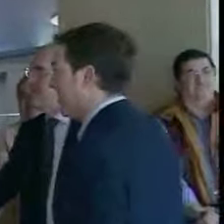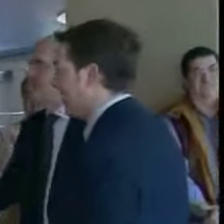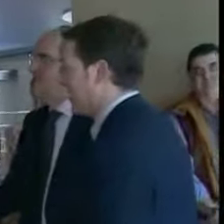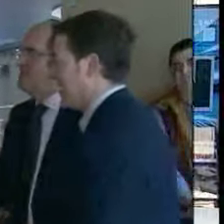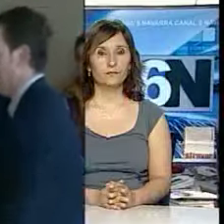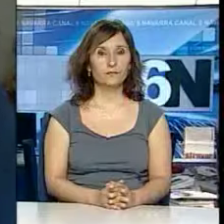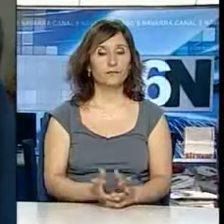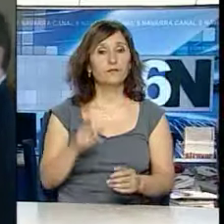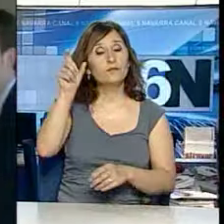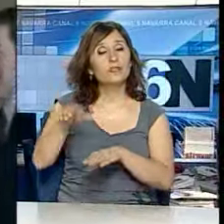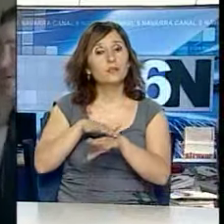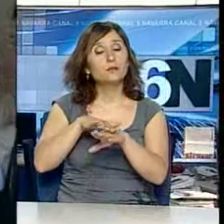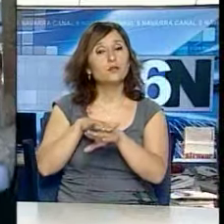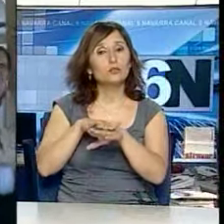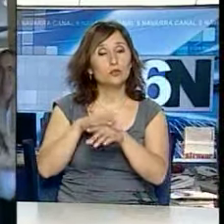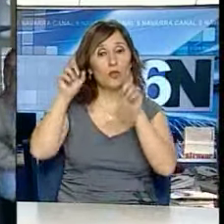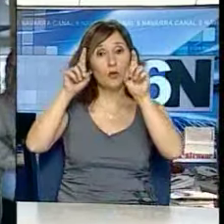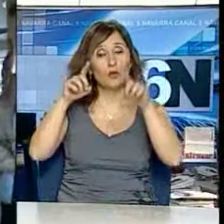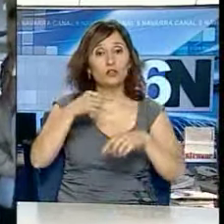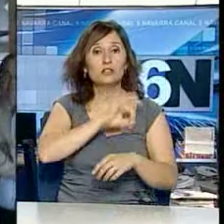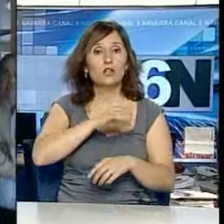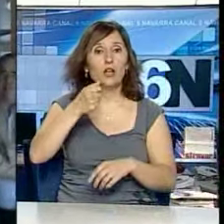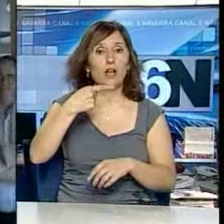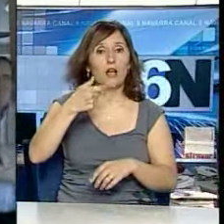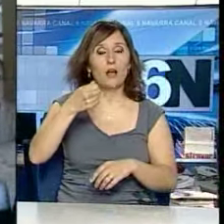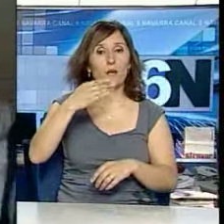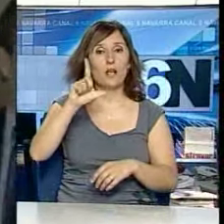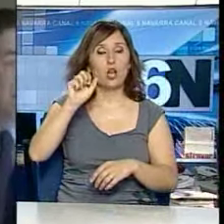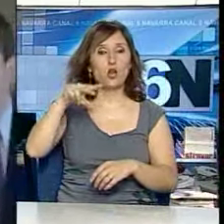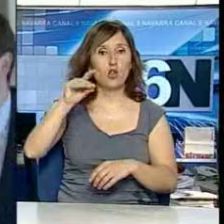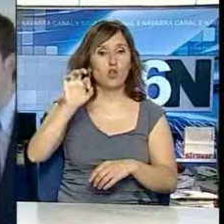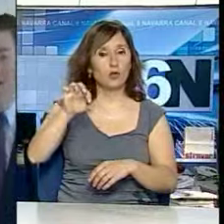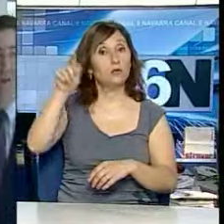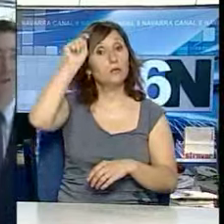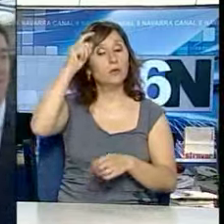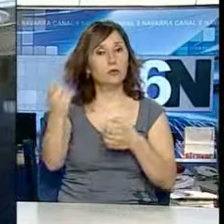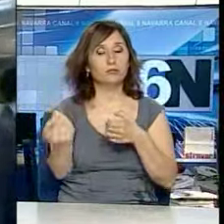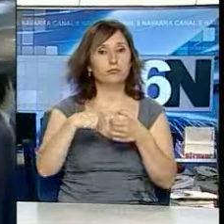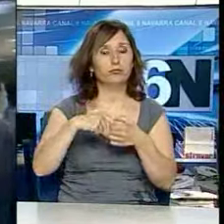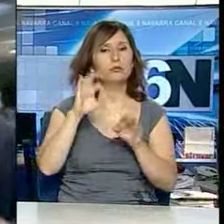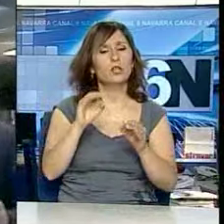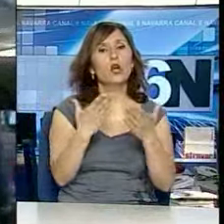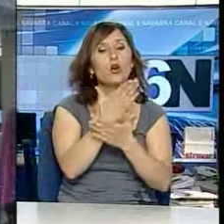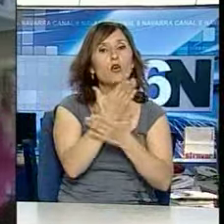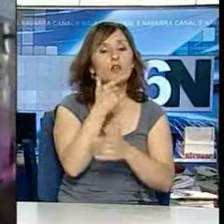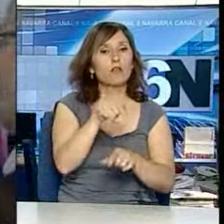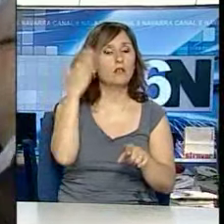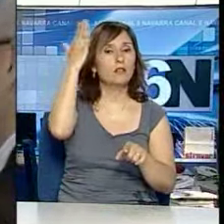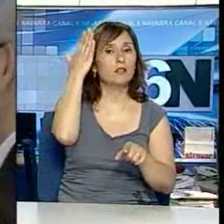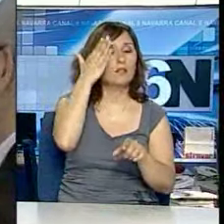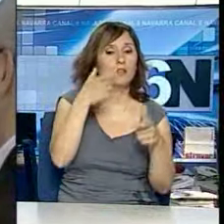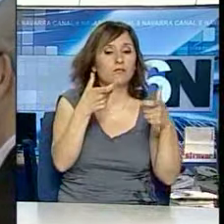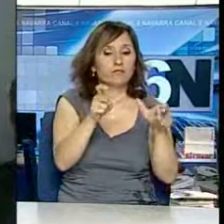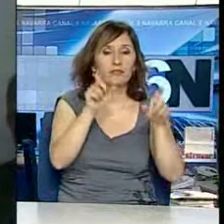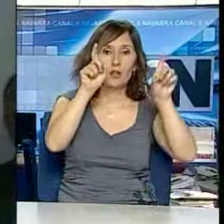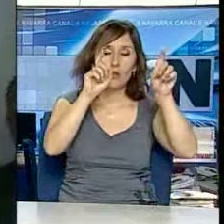El ministro de Educación, Ángel Gabilondo, ha venido a Pamplona para participar en una jornada con diferentes miembros de la comunidad educativa en